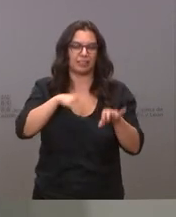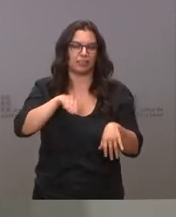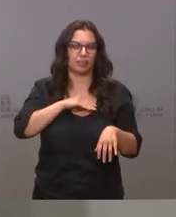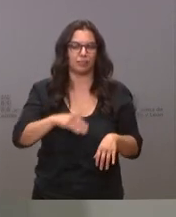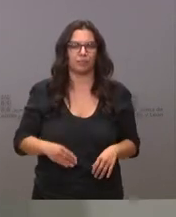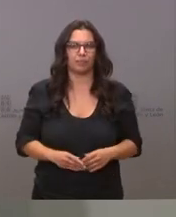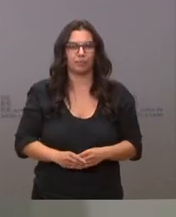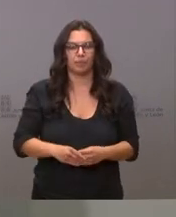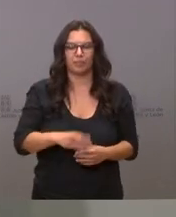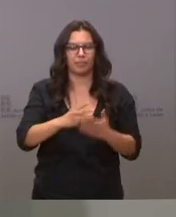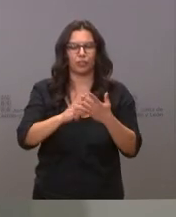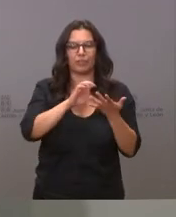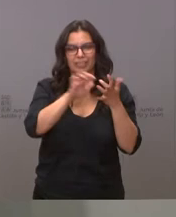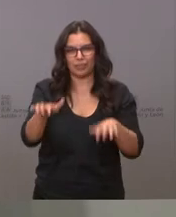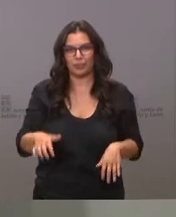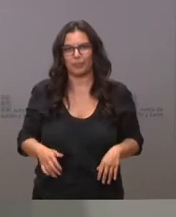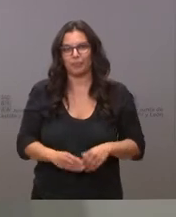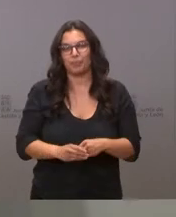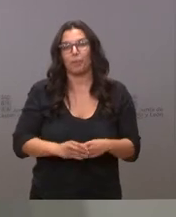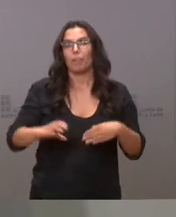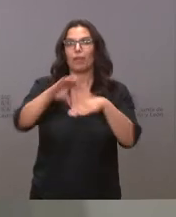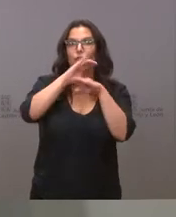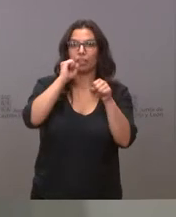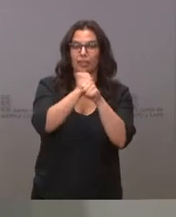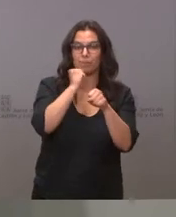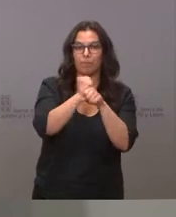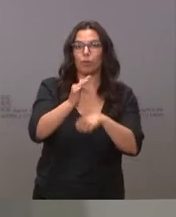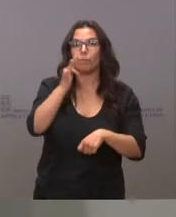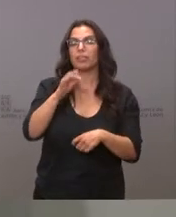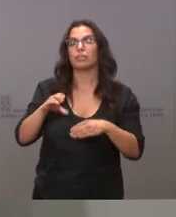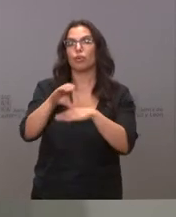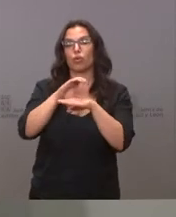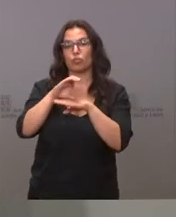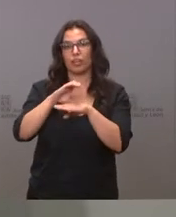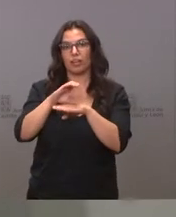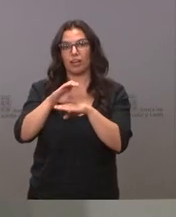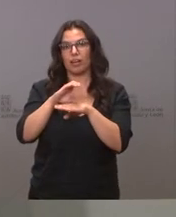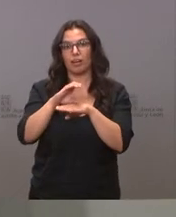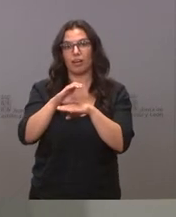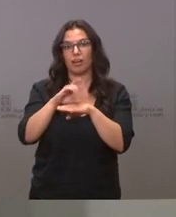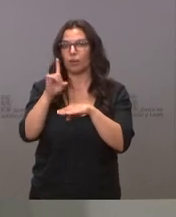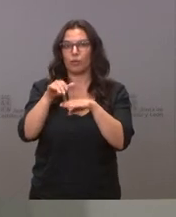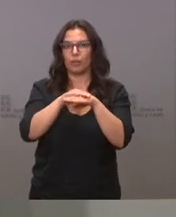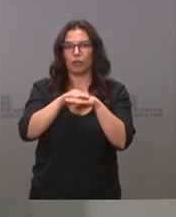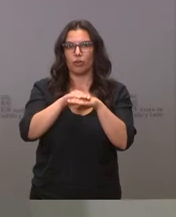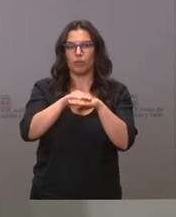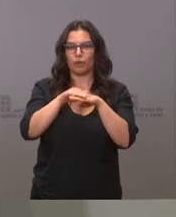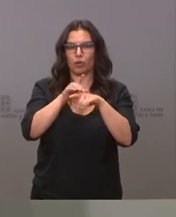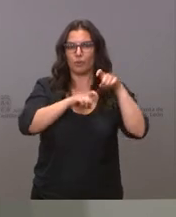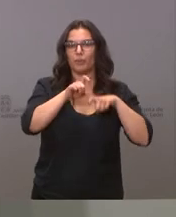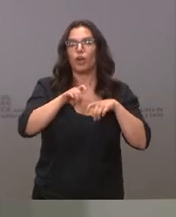La Consejería de Empleo, junto con la Consejería de Familia,